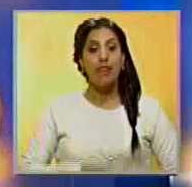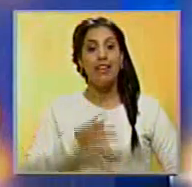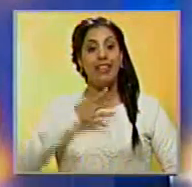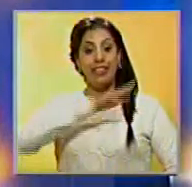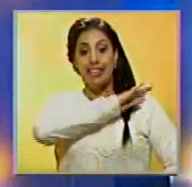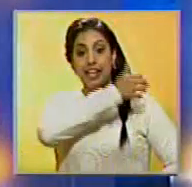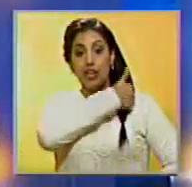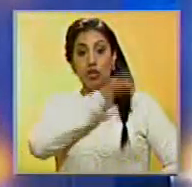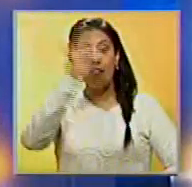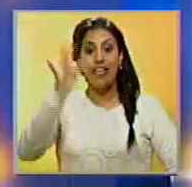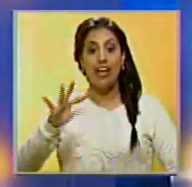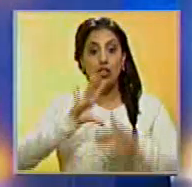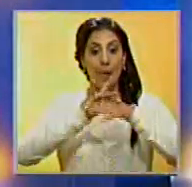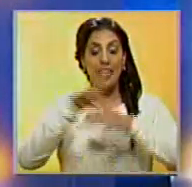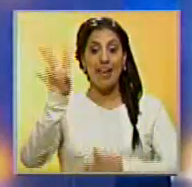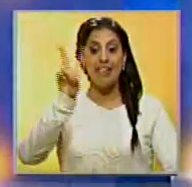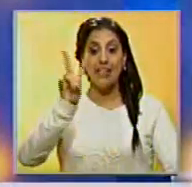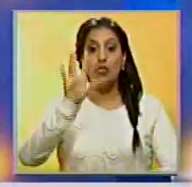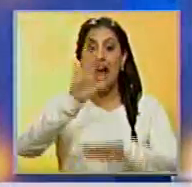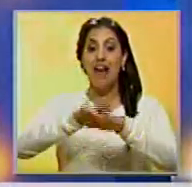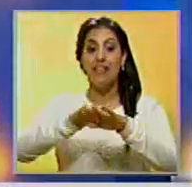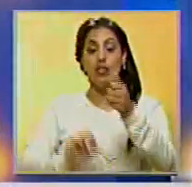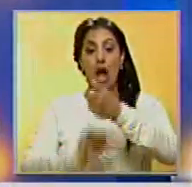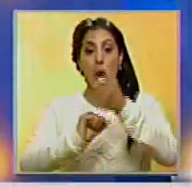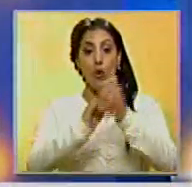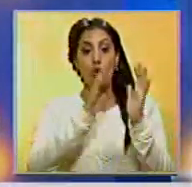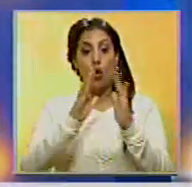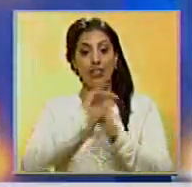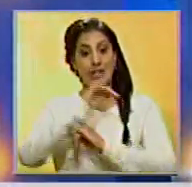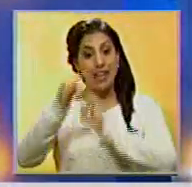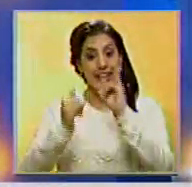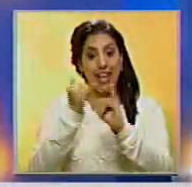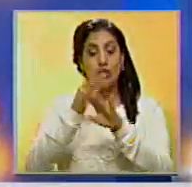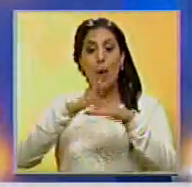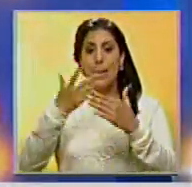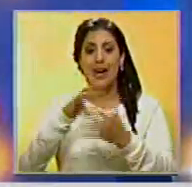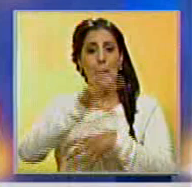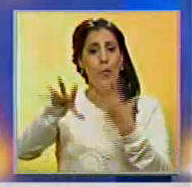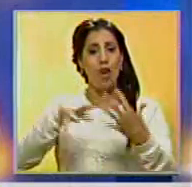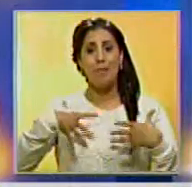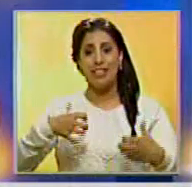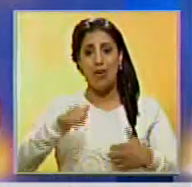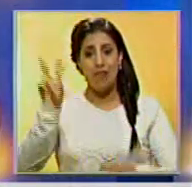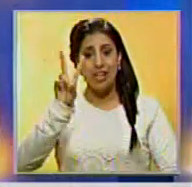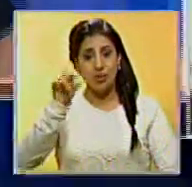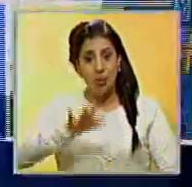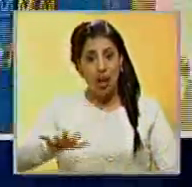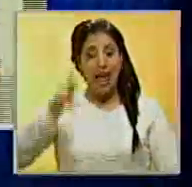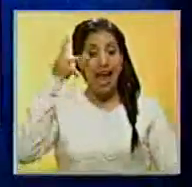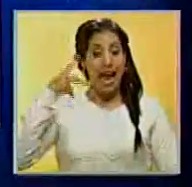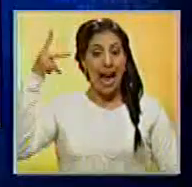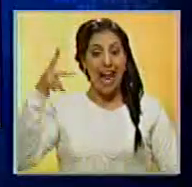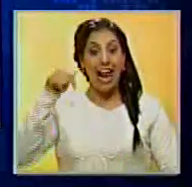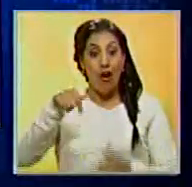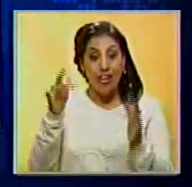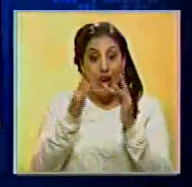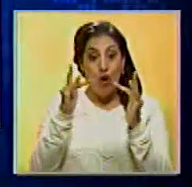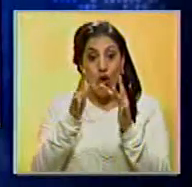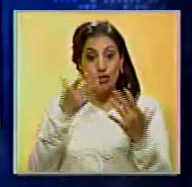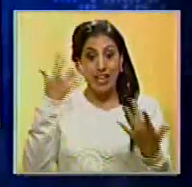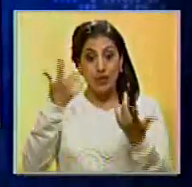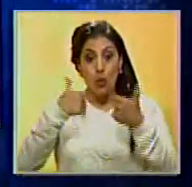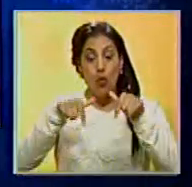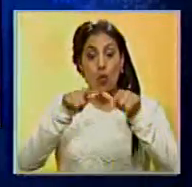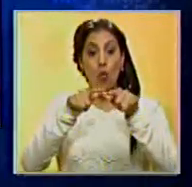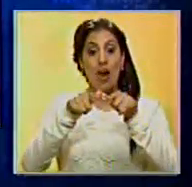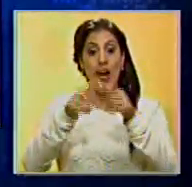La directiva de la Federación Médica Venezolana anuncia apoyo de organismos internacionales ante la crisis de salud en el país. Carla Salcedo Flores se encuentra en vivo desde